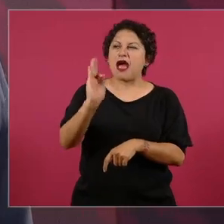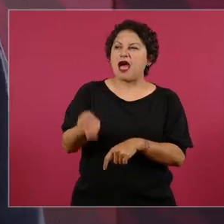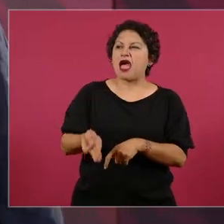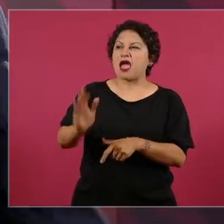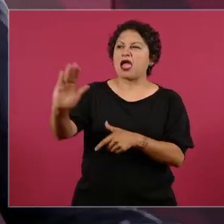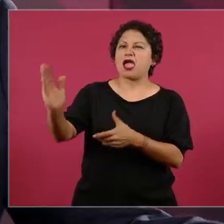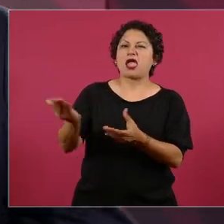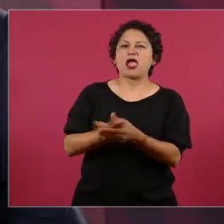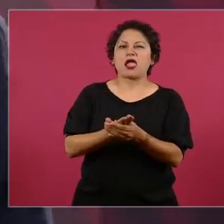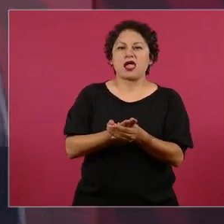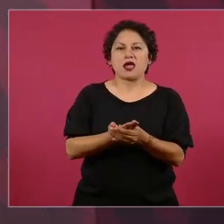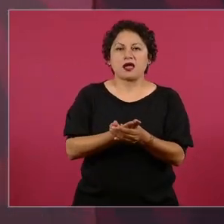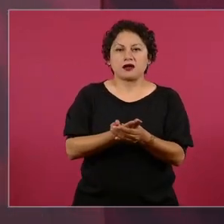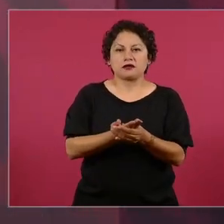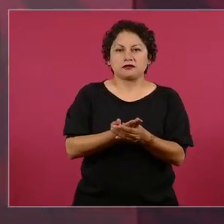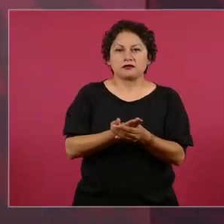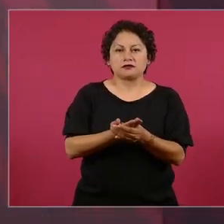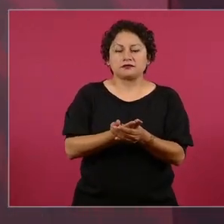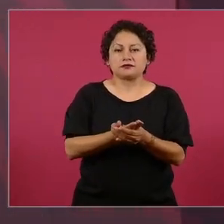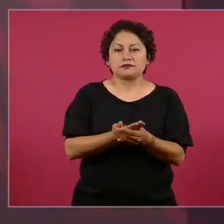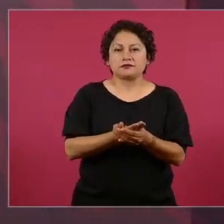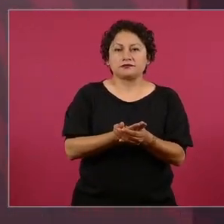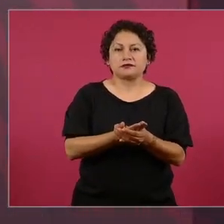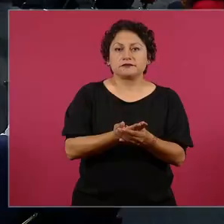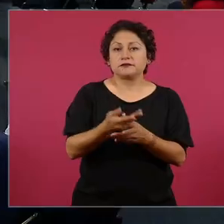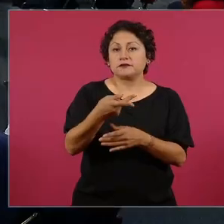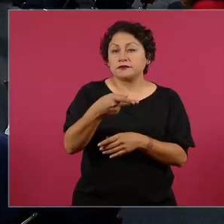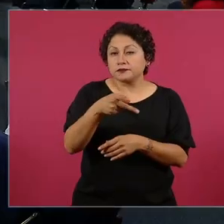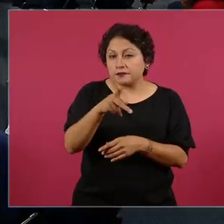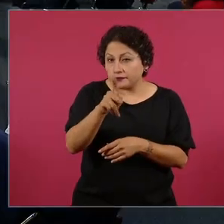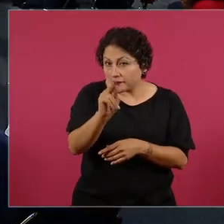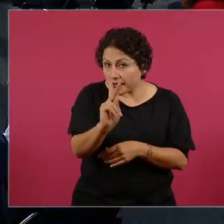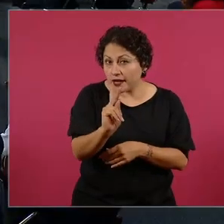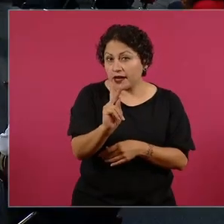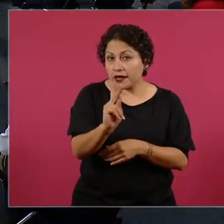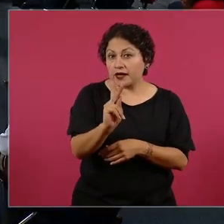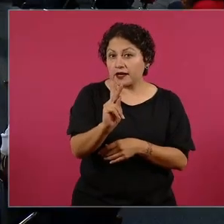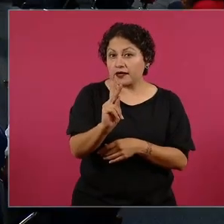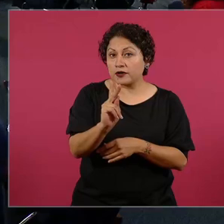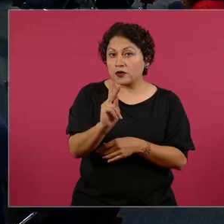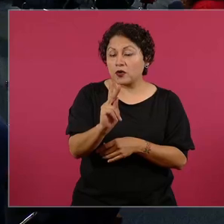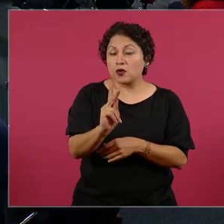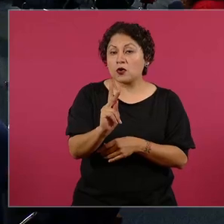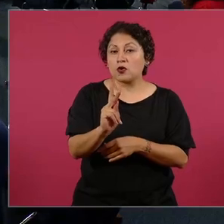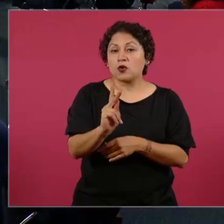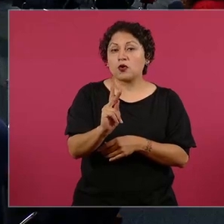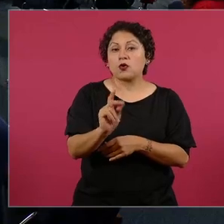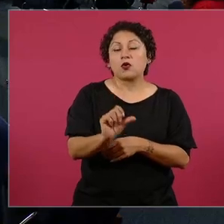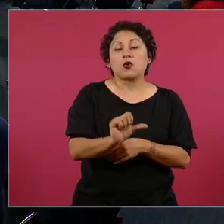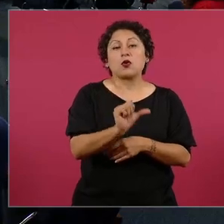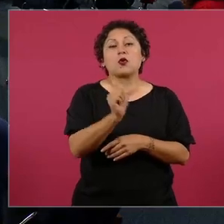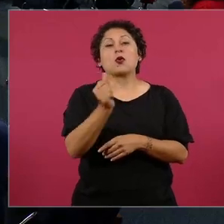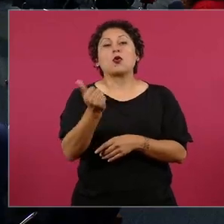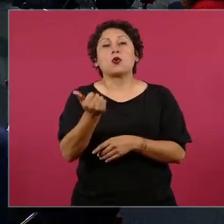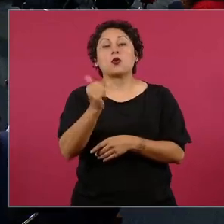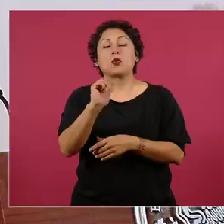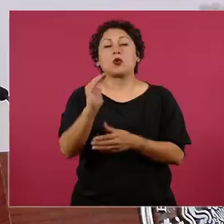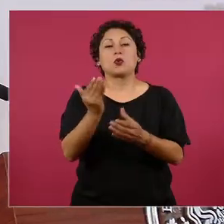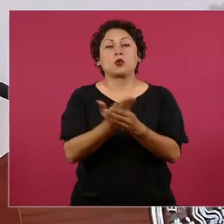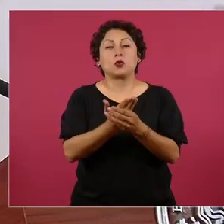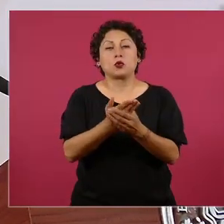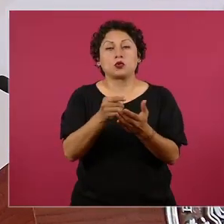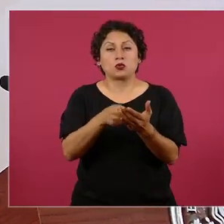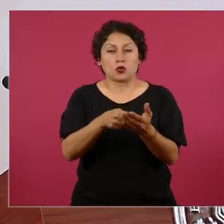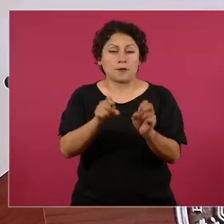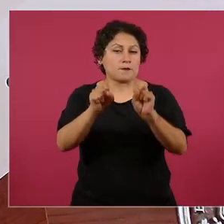sino que uno menor, creo que de dos